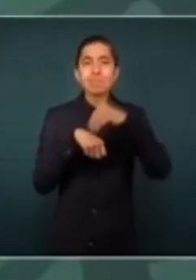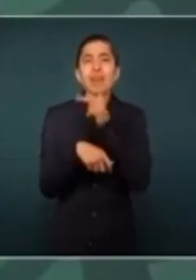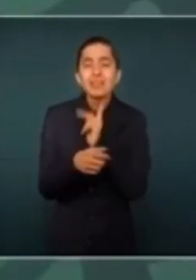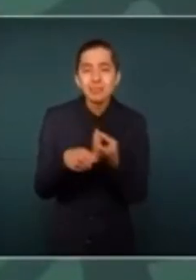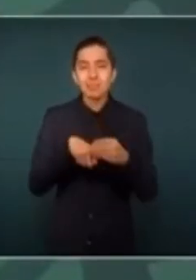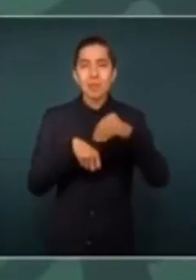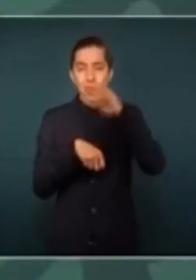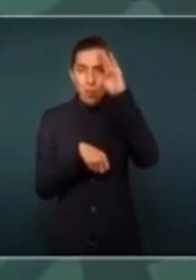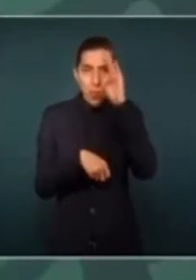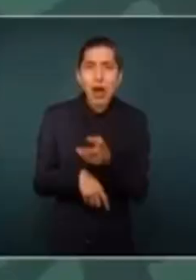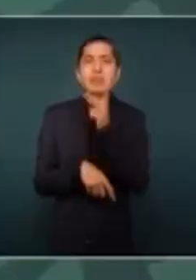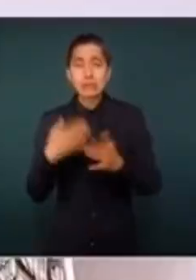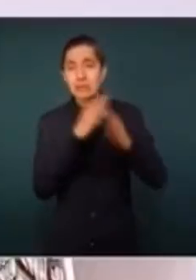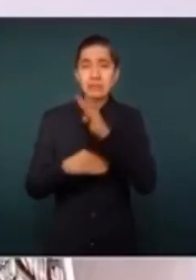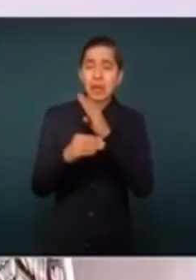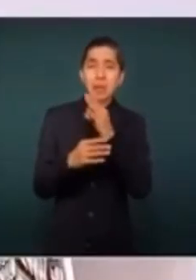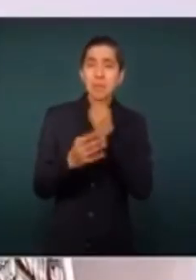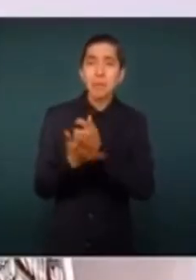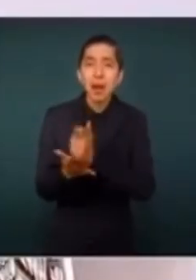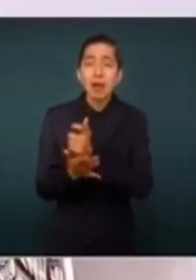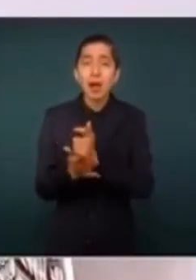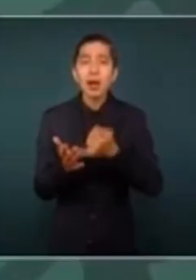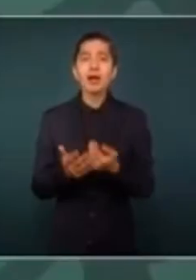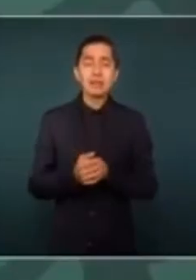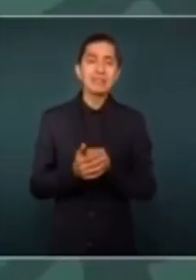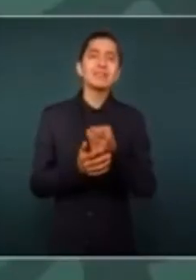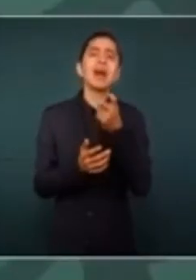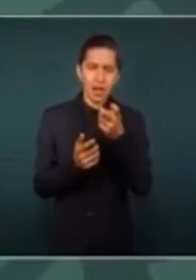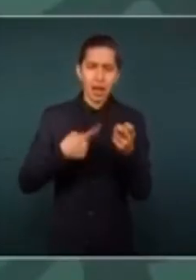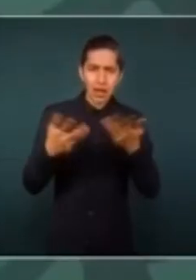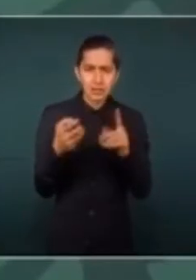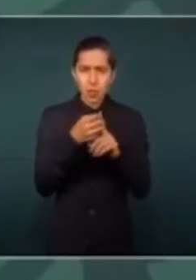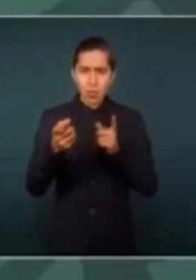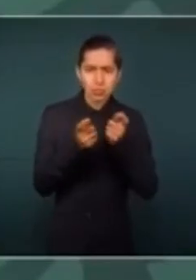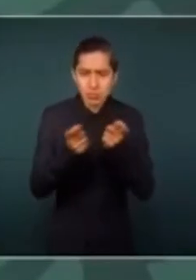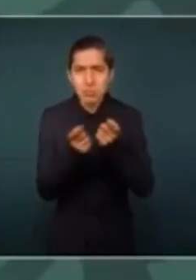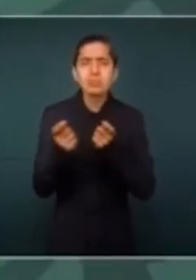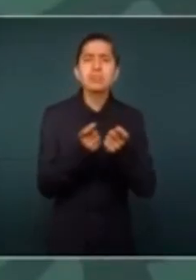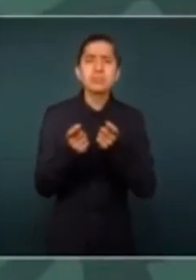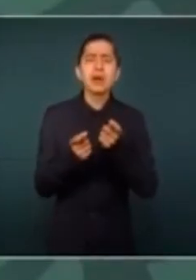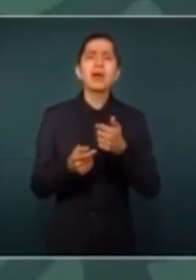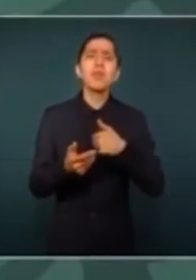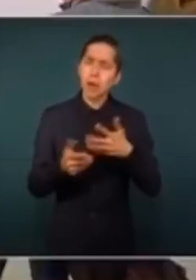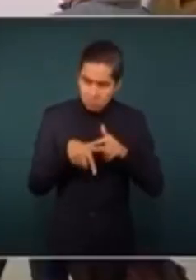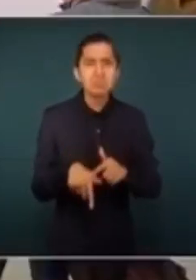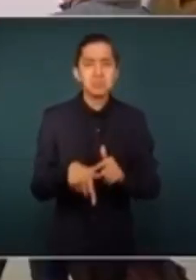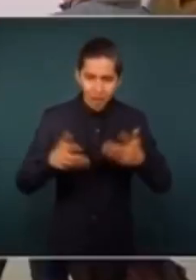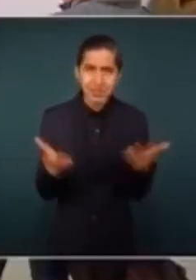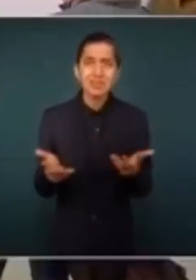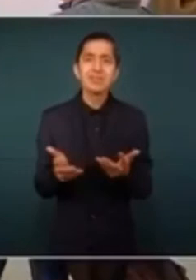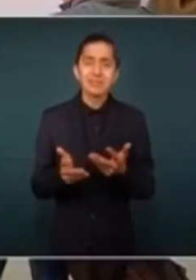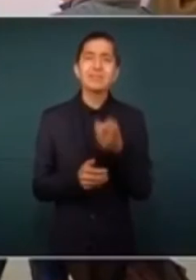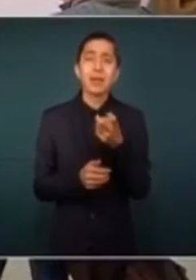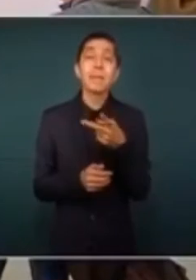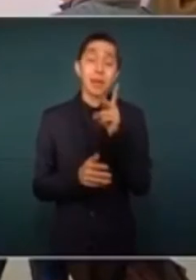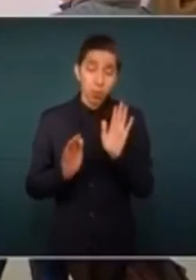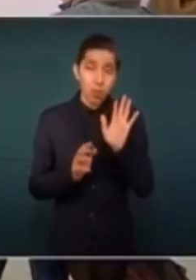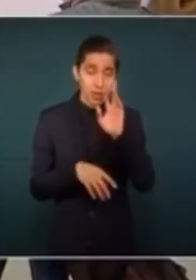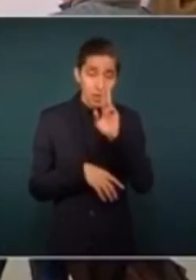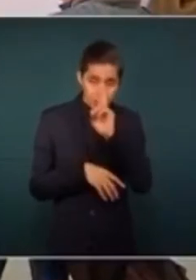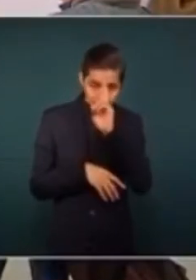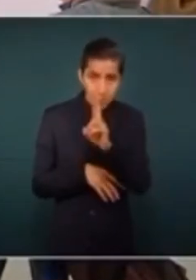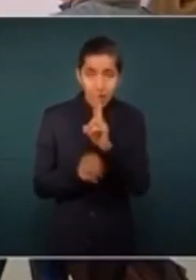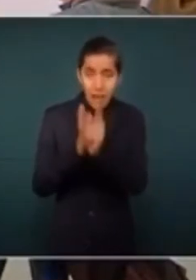los combustibles, gasolinazos. Entonces, se está poniendo orden y lo vamos a seguir haciendo, desde luego, respetando